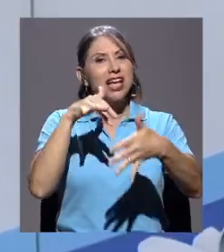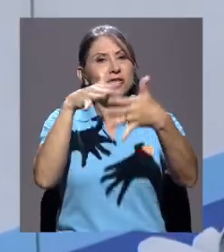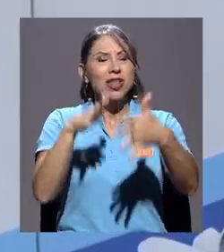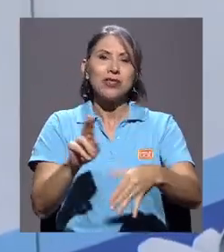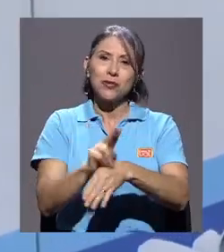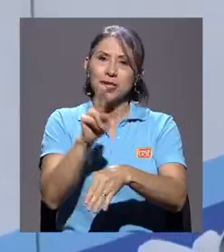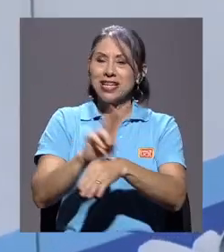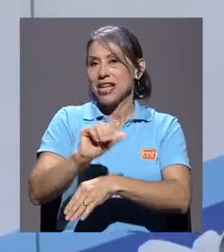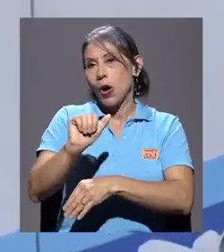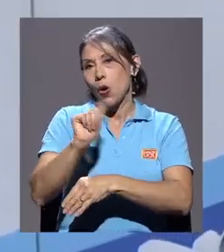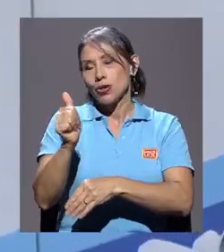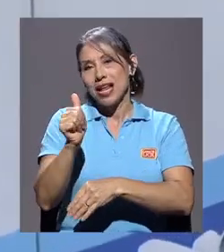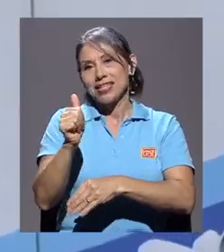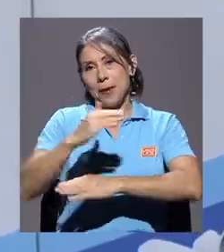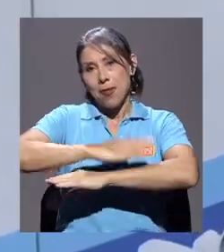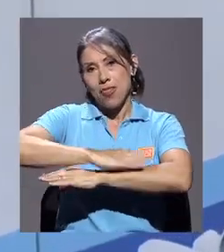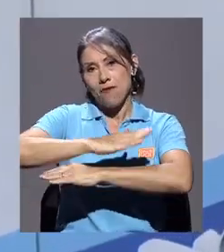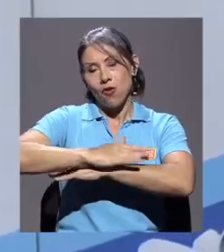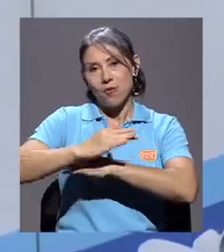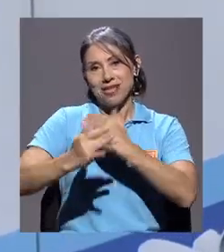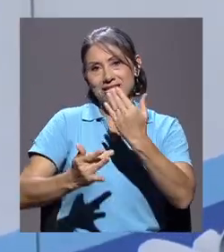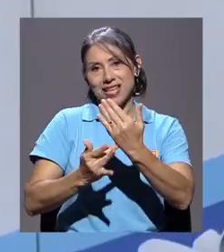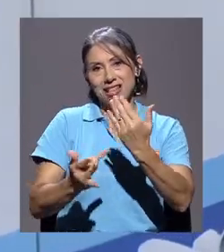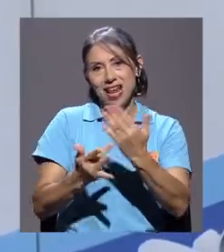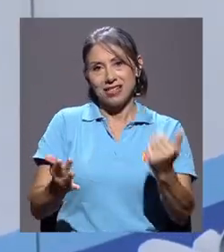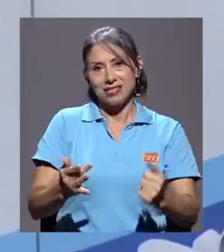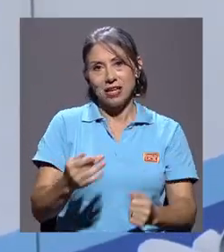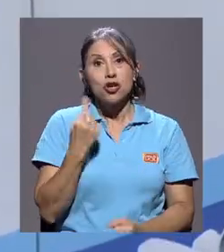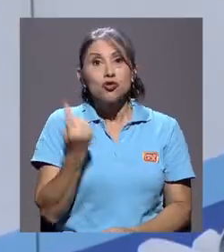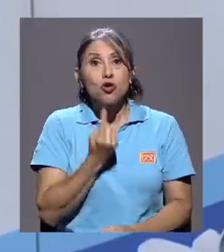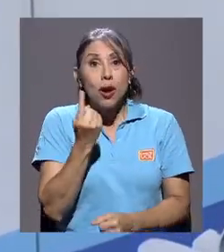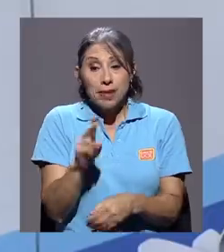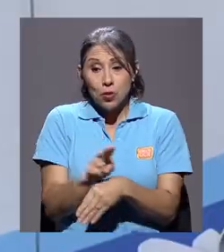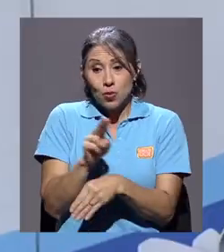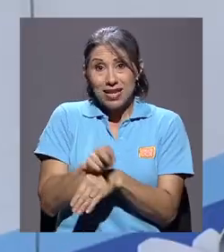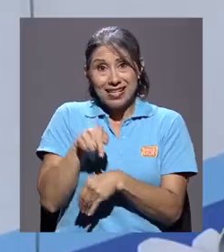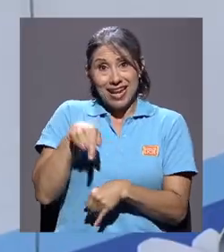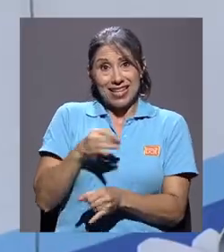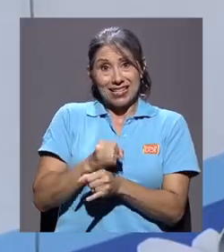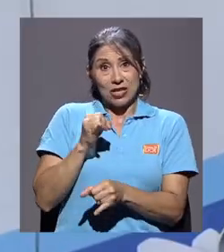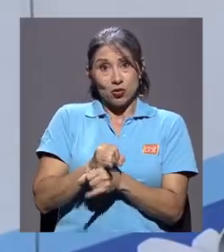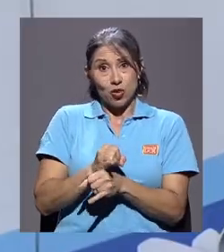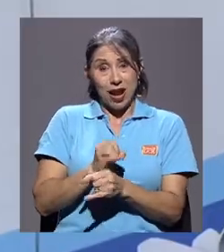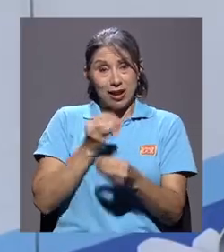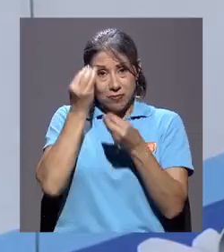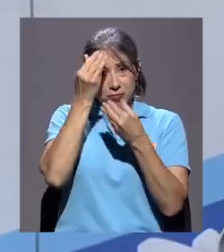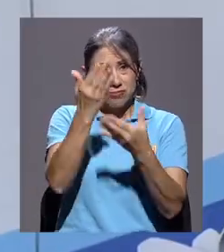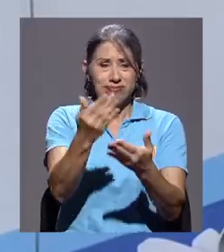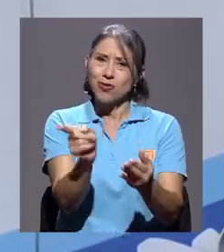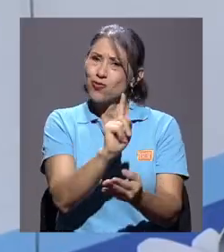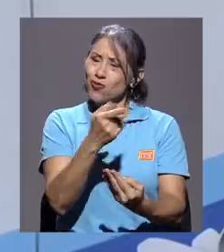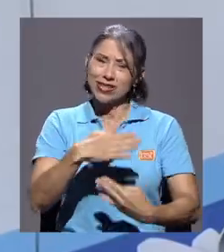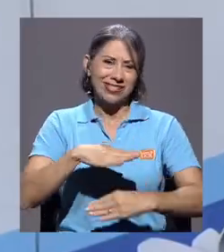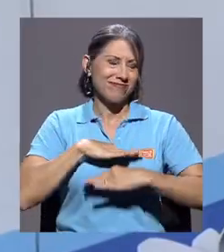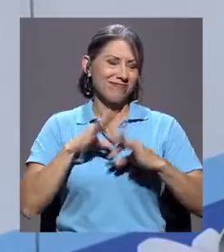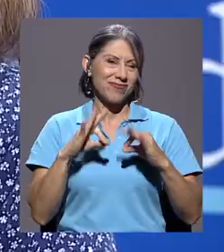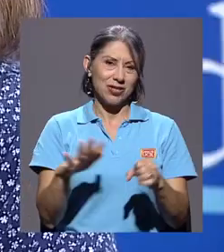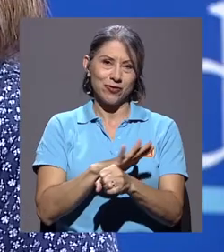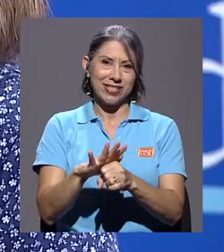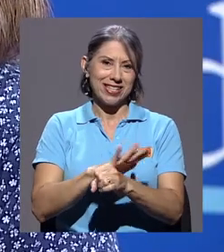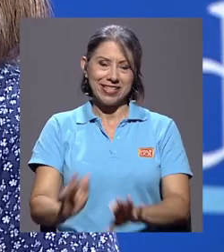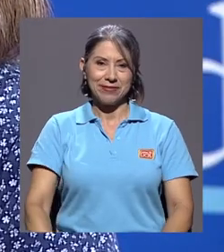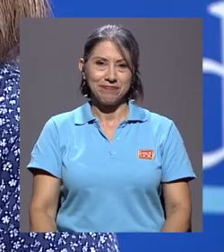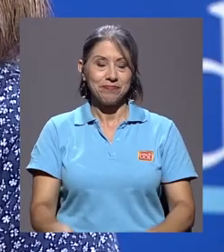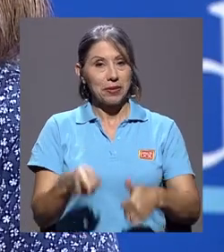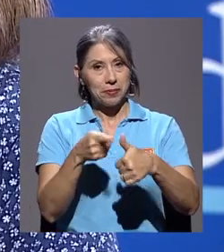estudiantado utiliza otras plataformas digitales y solamente utilizar una plataforma institucional para informar al estudiantado es insuficiente. Eso